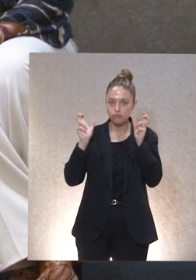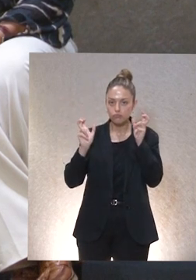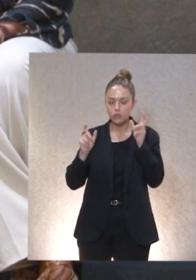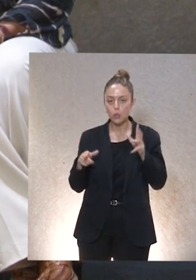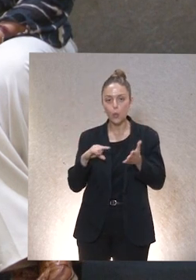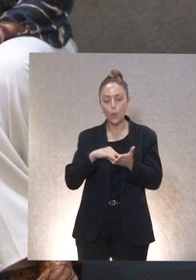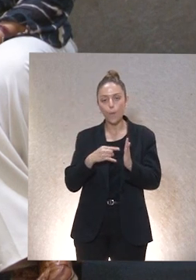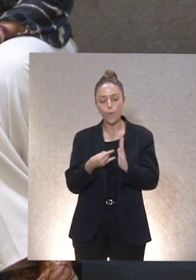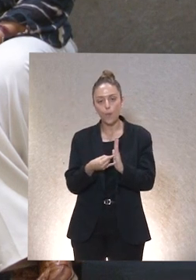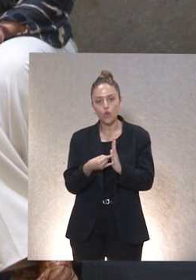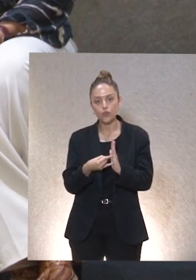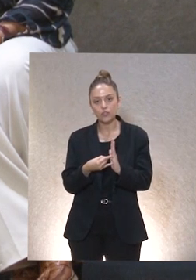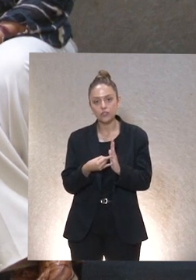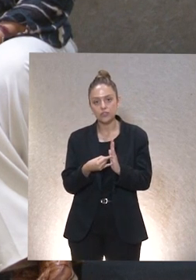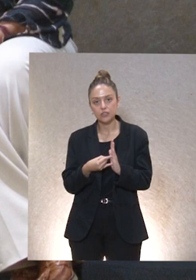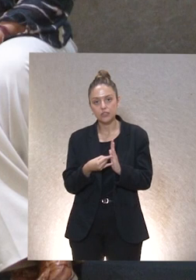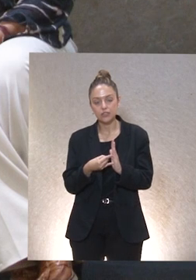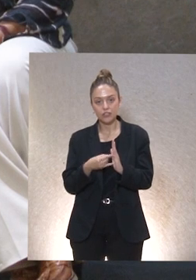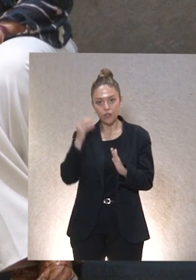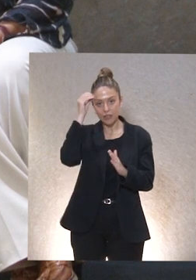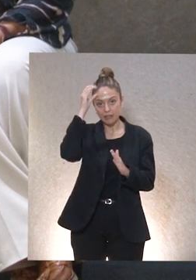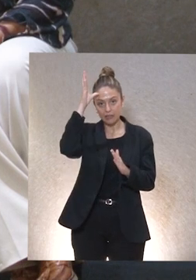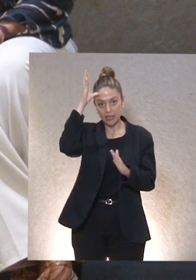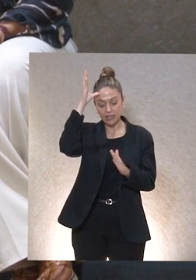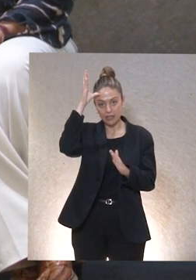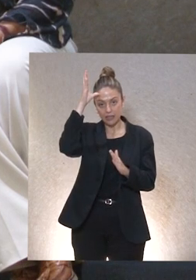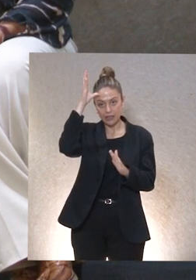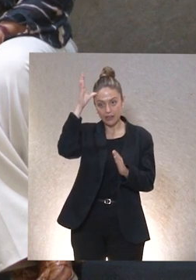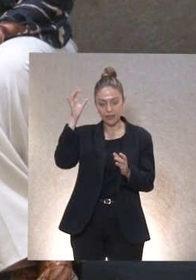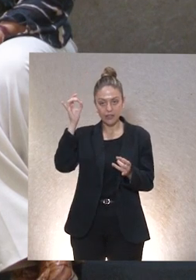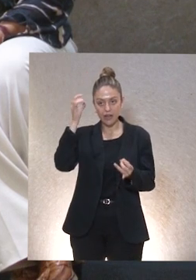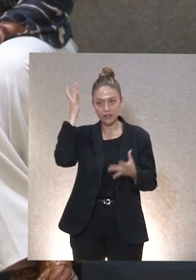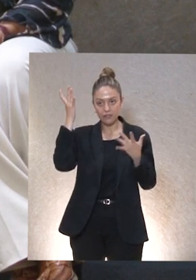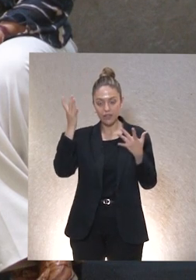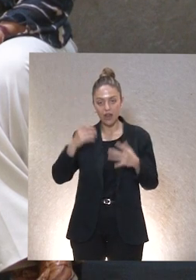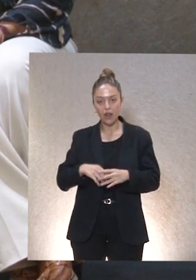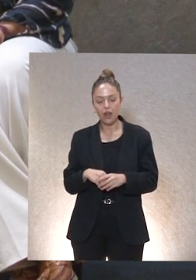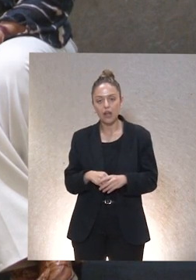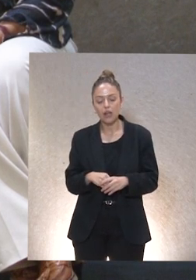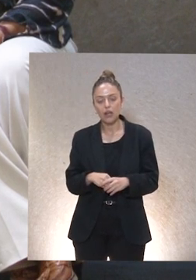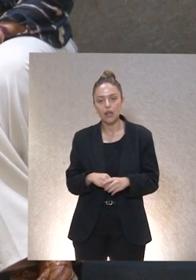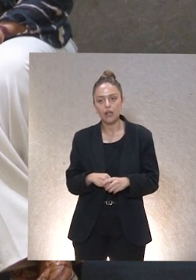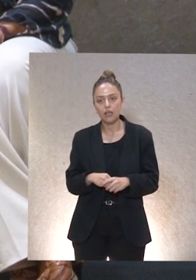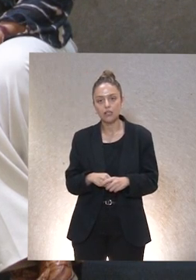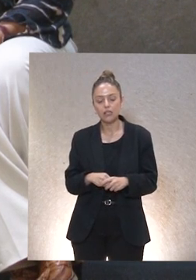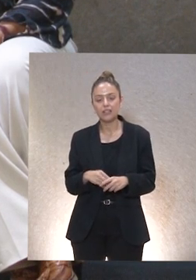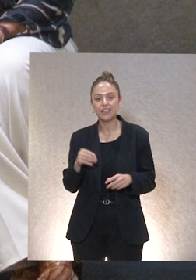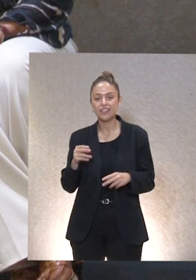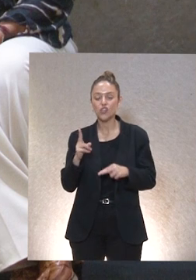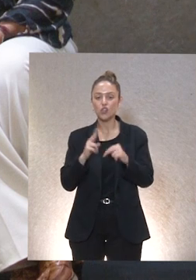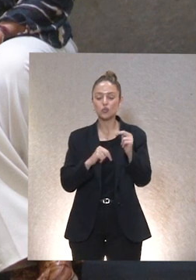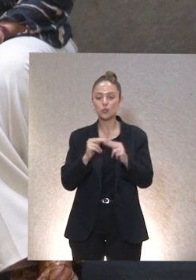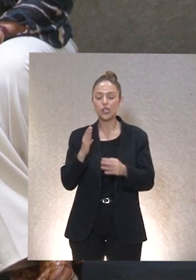proyecto de la inteligencia artificial y, en fin, y otras ingenierías de construir